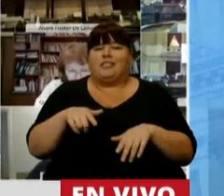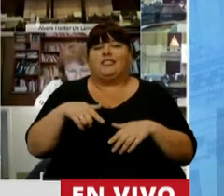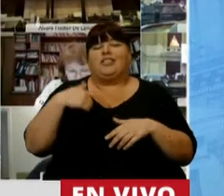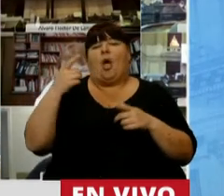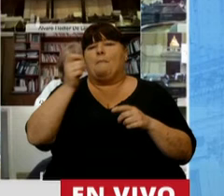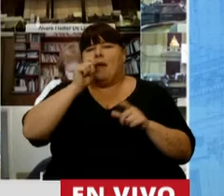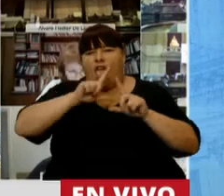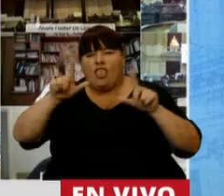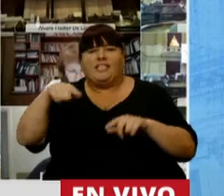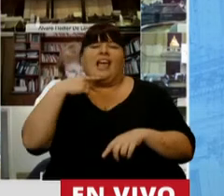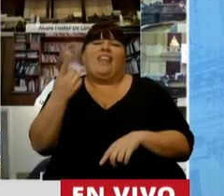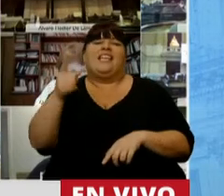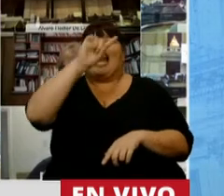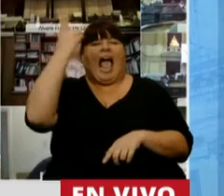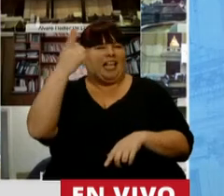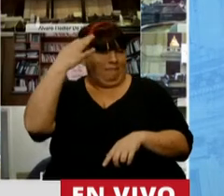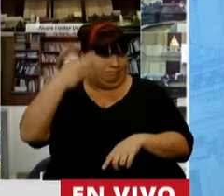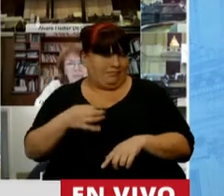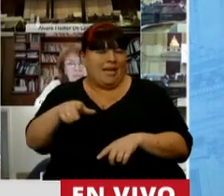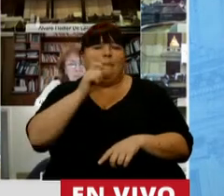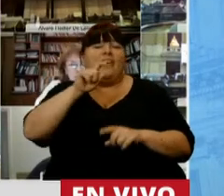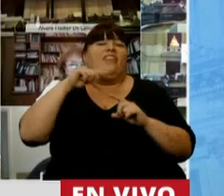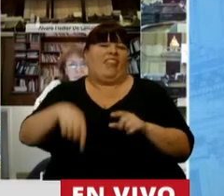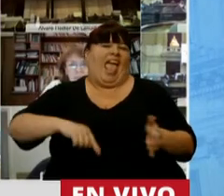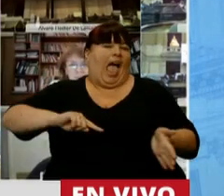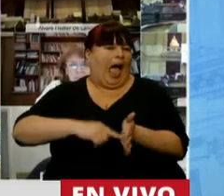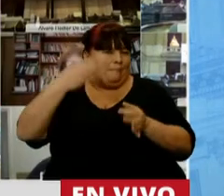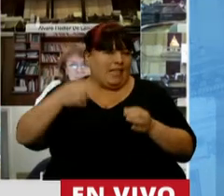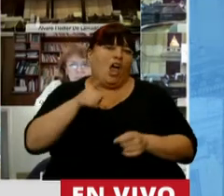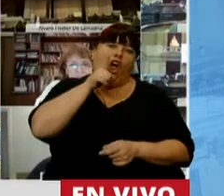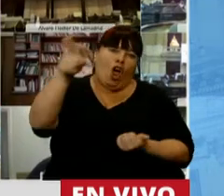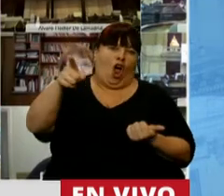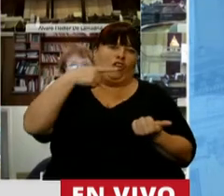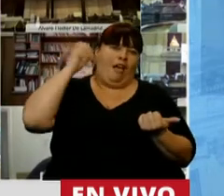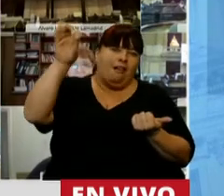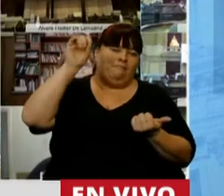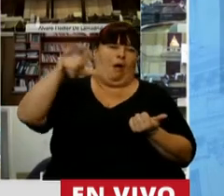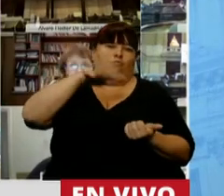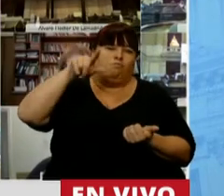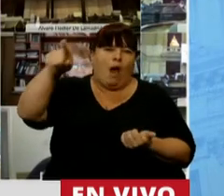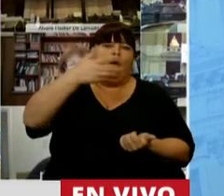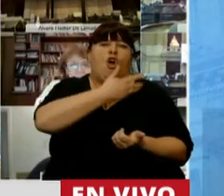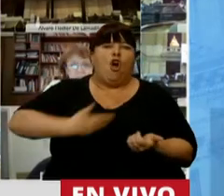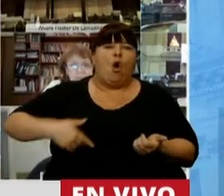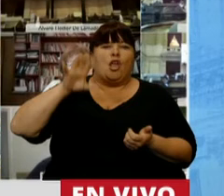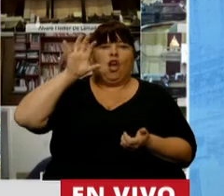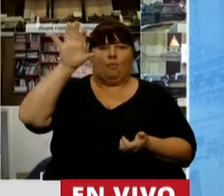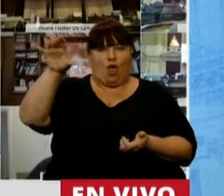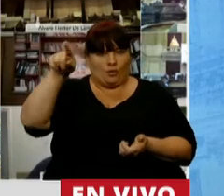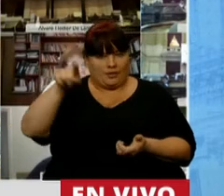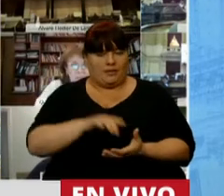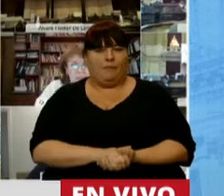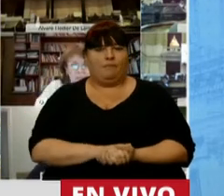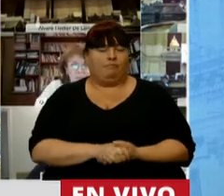multimedios que se hacen llamar nacionales, pero que en realidad son de ahí de la Ciudad de Buenos Aires, para atacar a nuestro pueblo y al gobierno de la provincia,